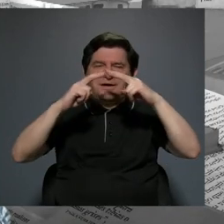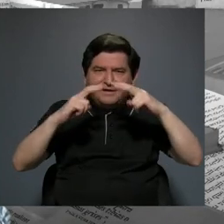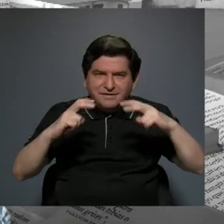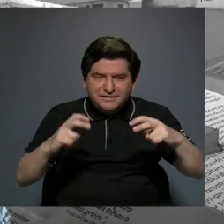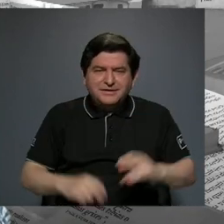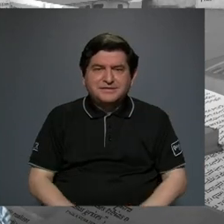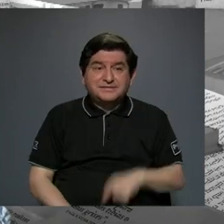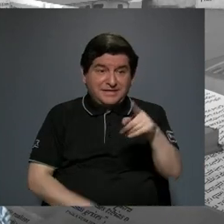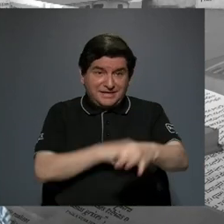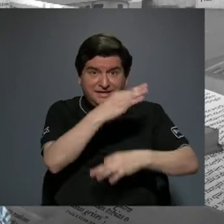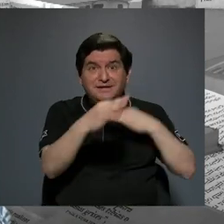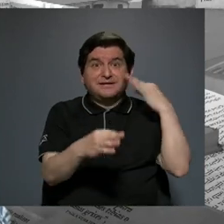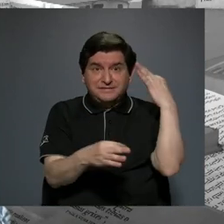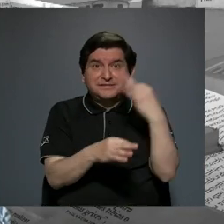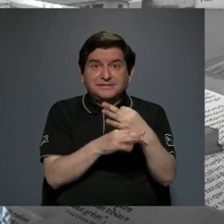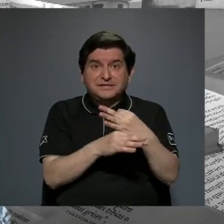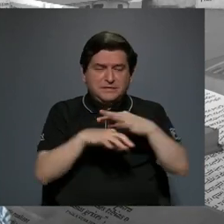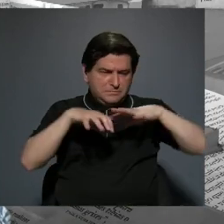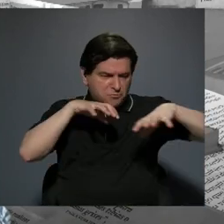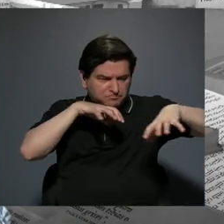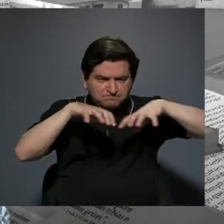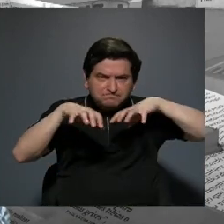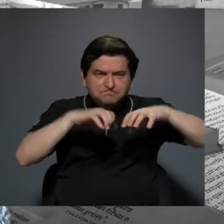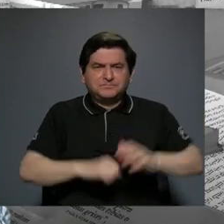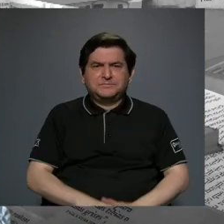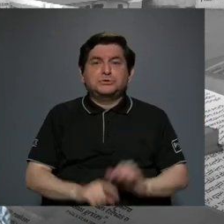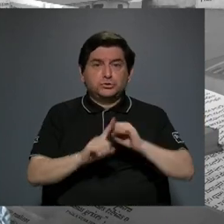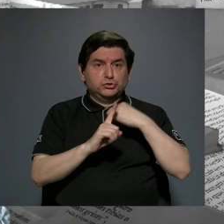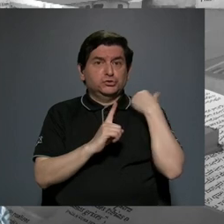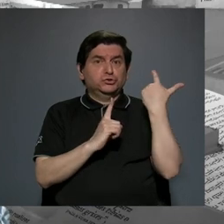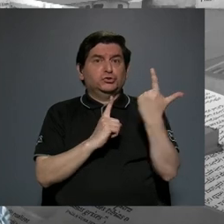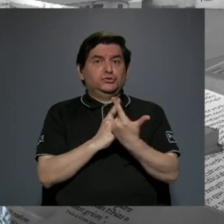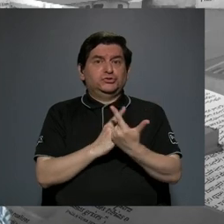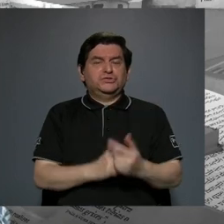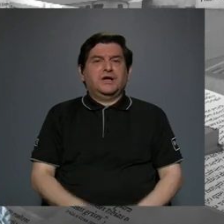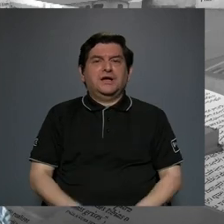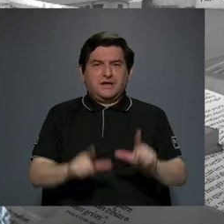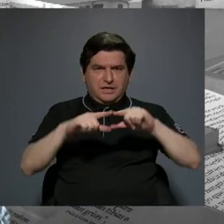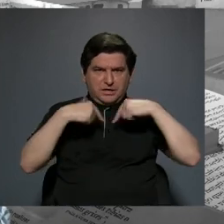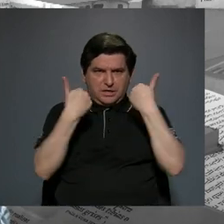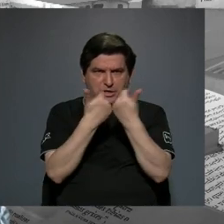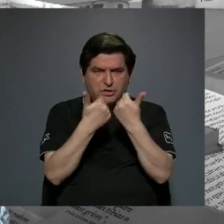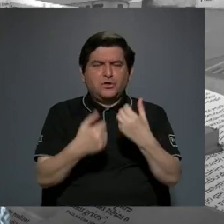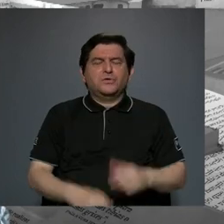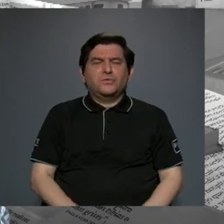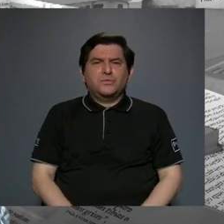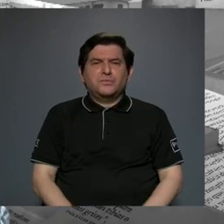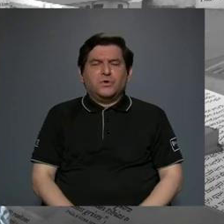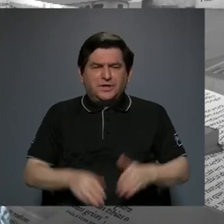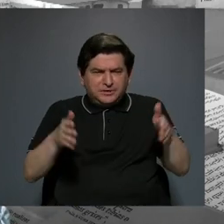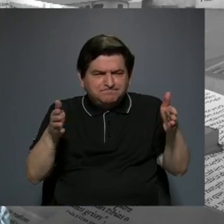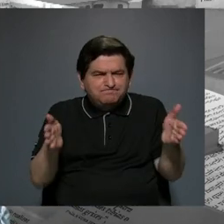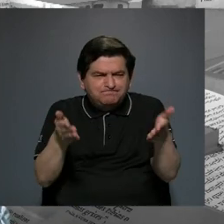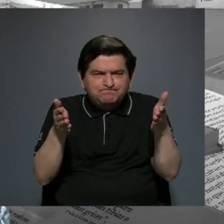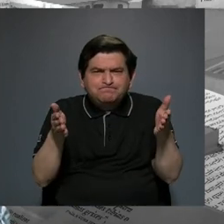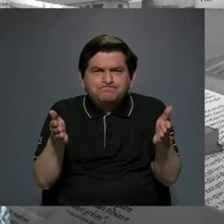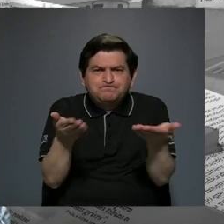este tipo de acciones sociales y gremiales que alimentan